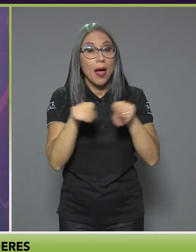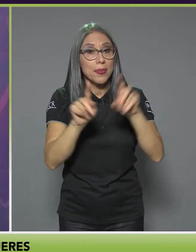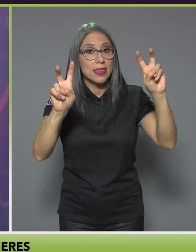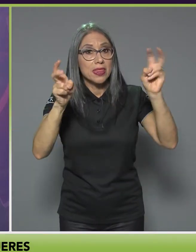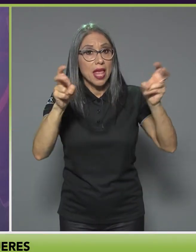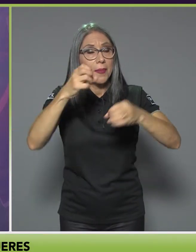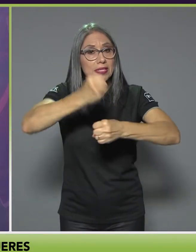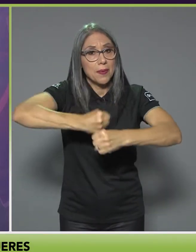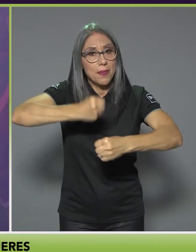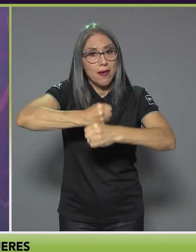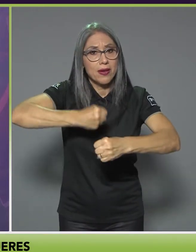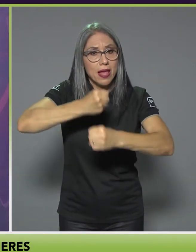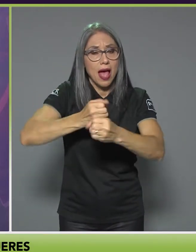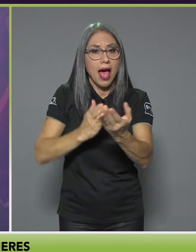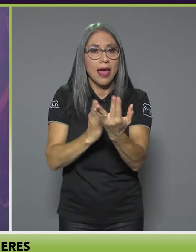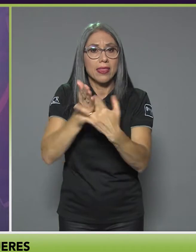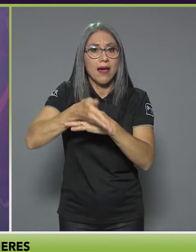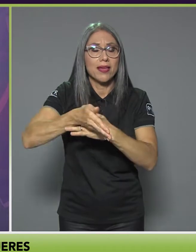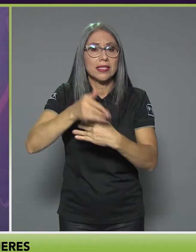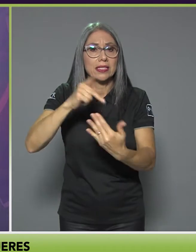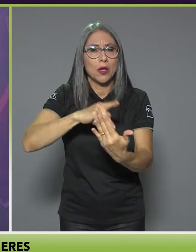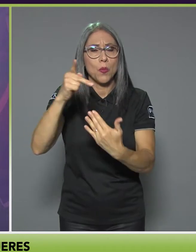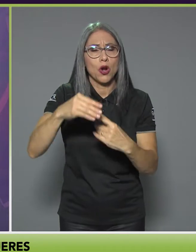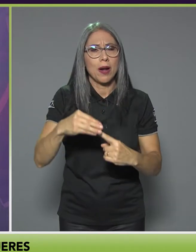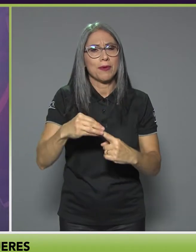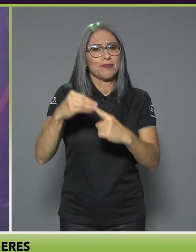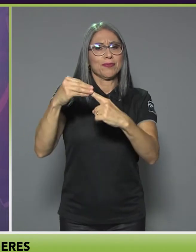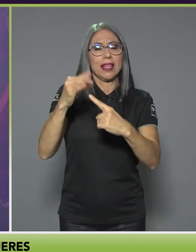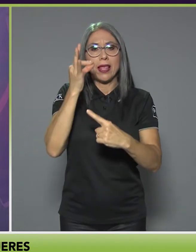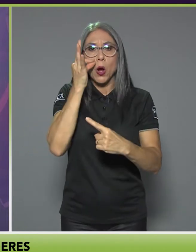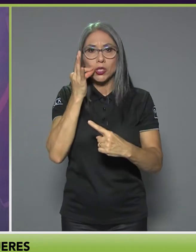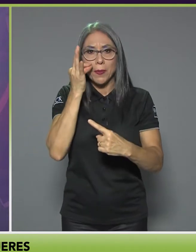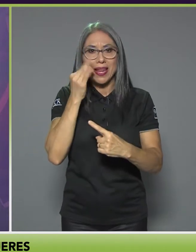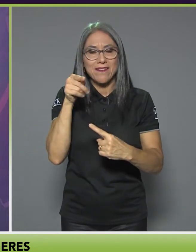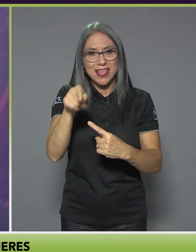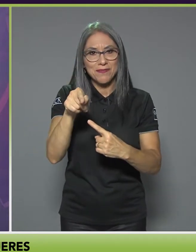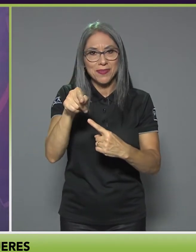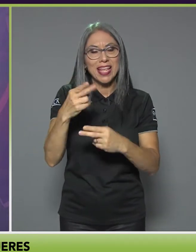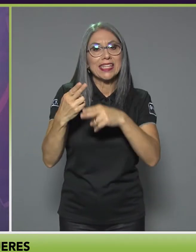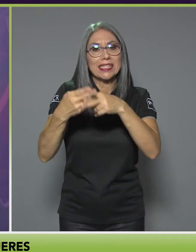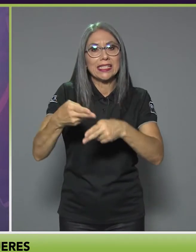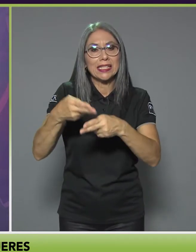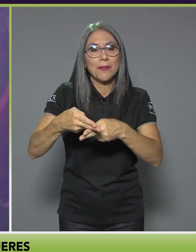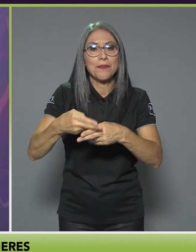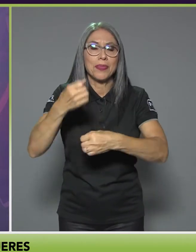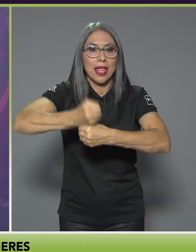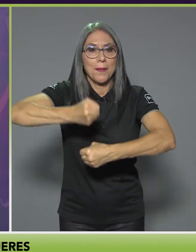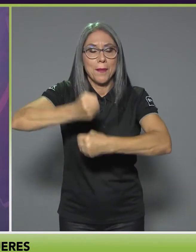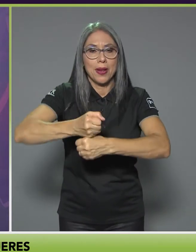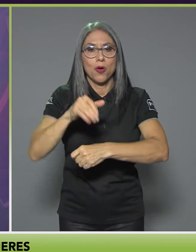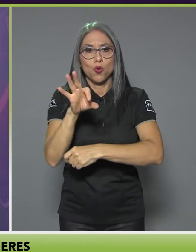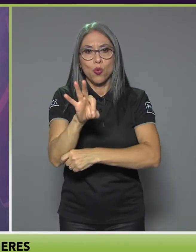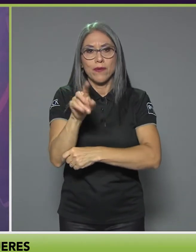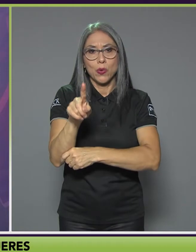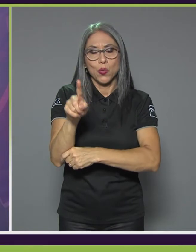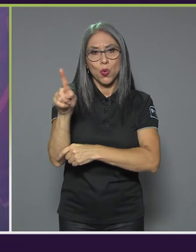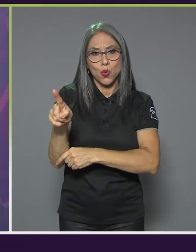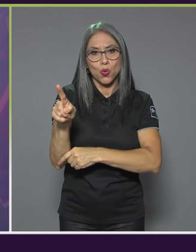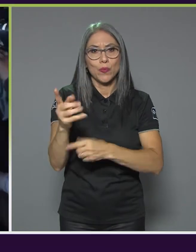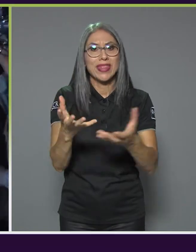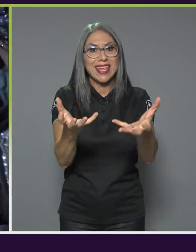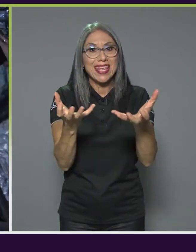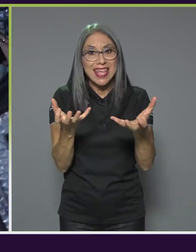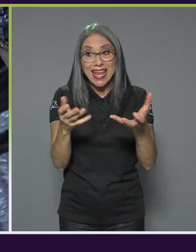a través del programa Estrella de José María Figuérez, es el programa de empleo 911, que lo que busca es formación